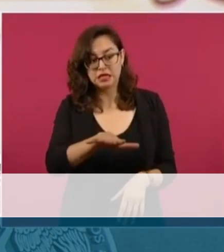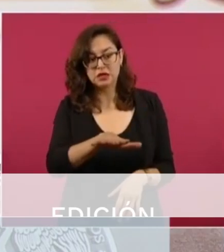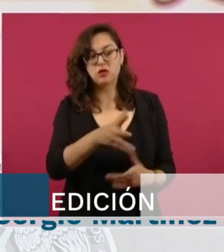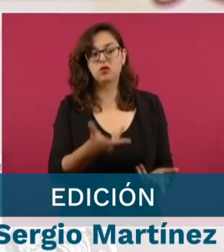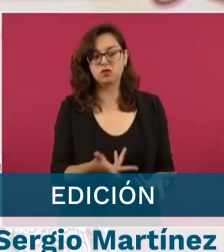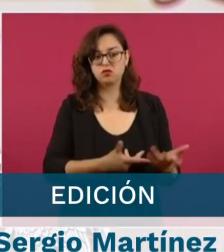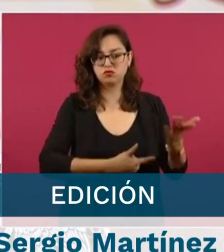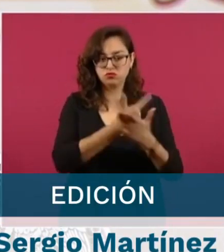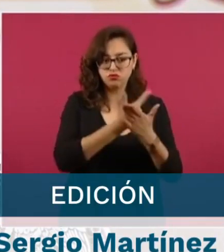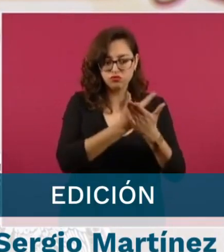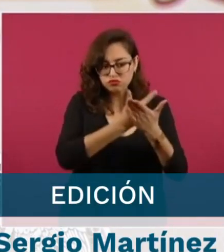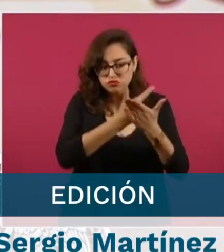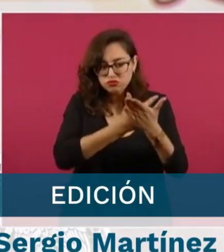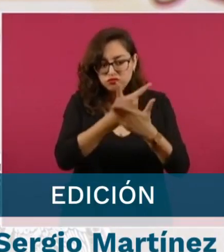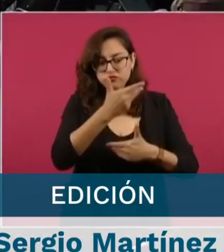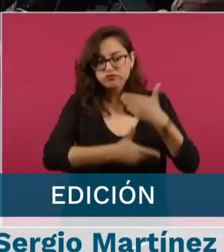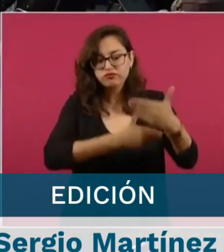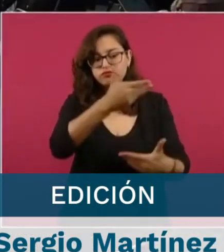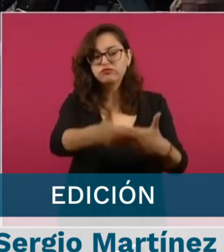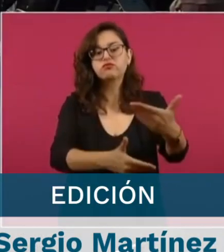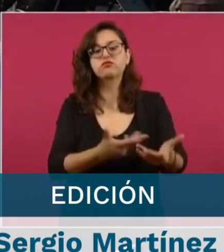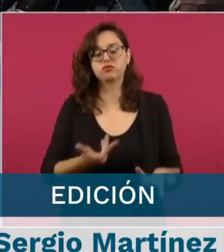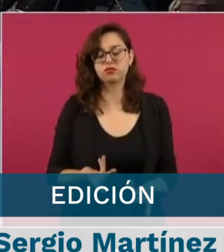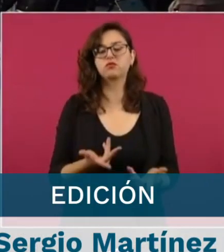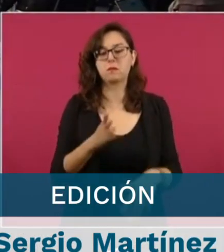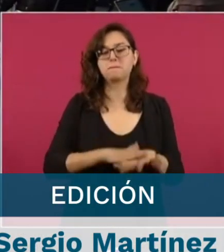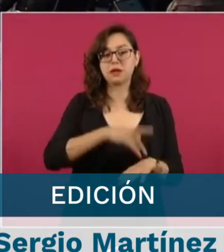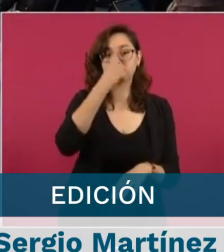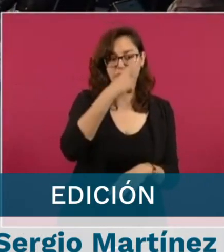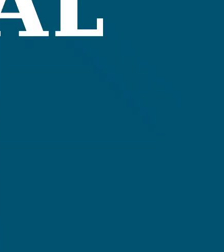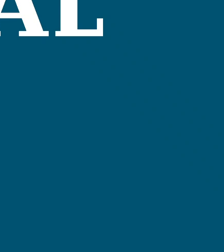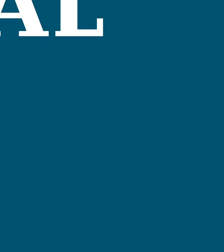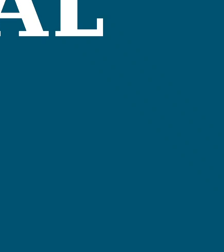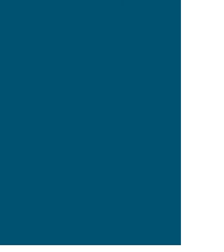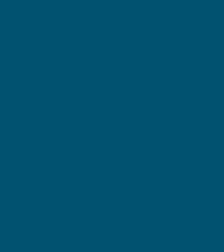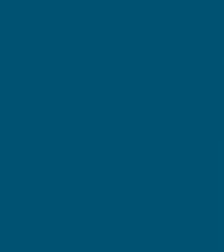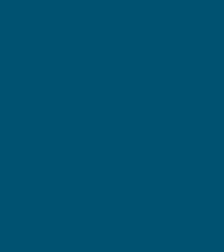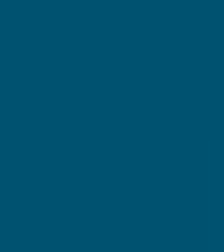Lo estamos sacando y va a ser relativamente más fácil que los especialistas.